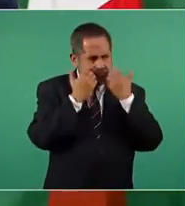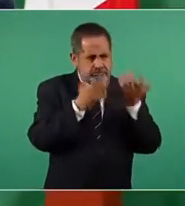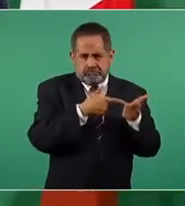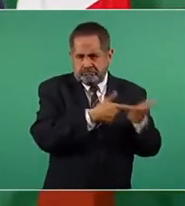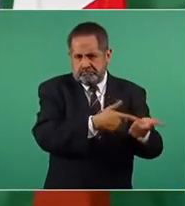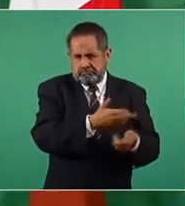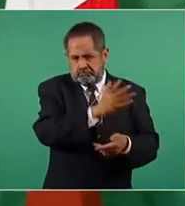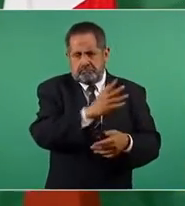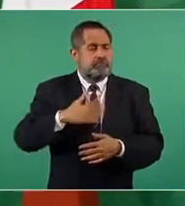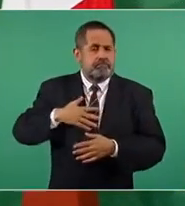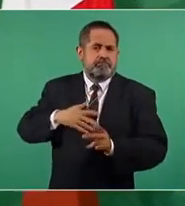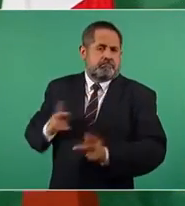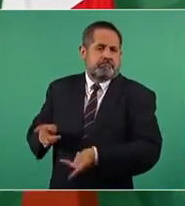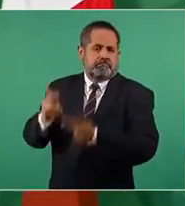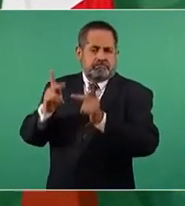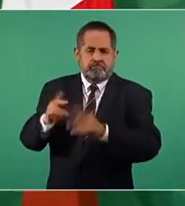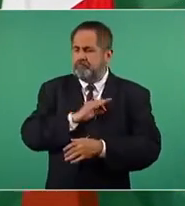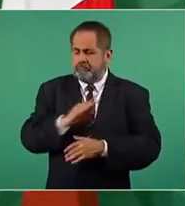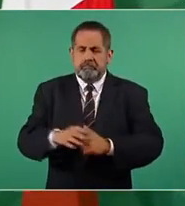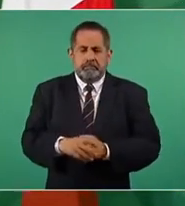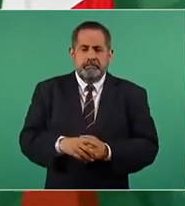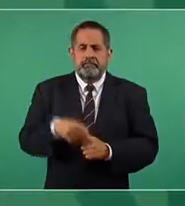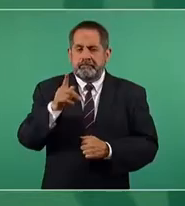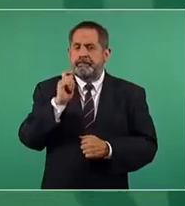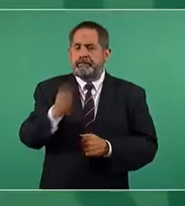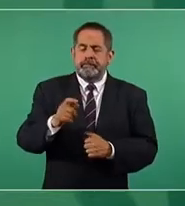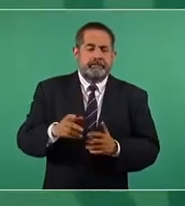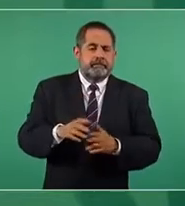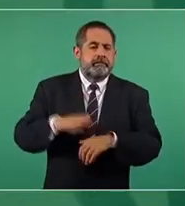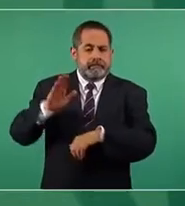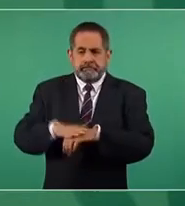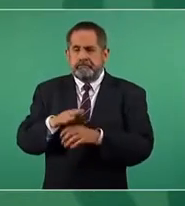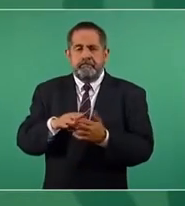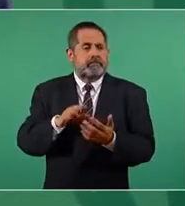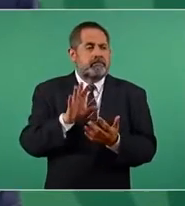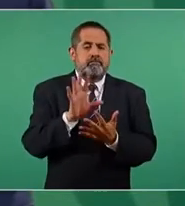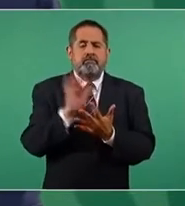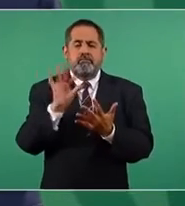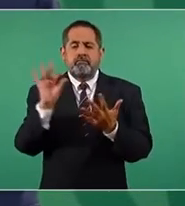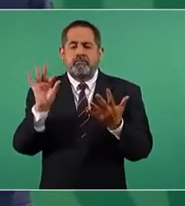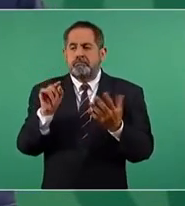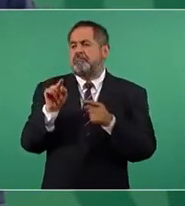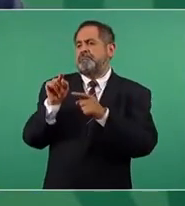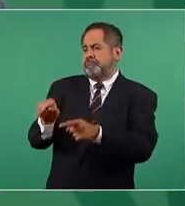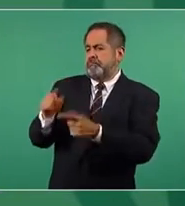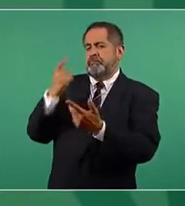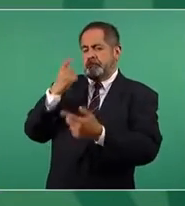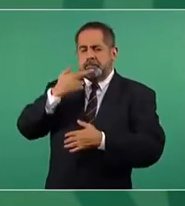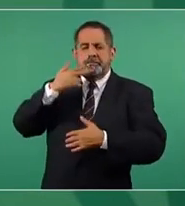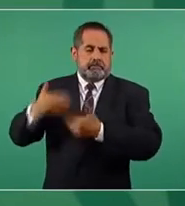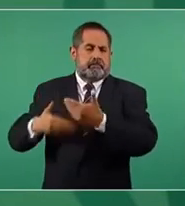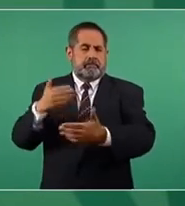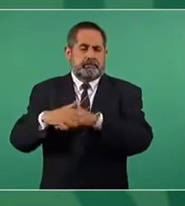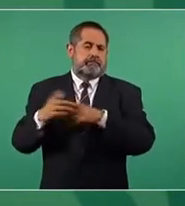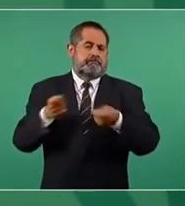para vender el gas, pero va haber más oferta para que se